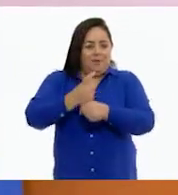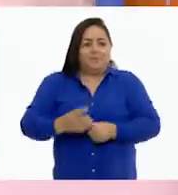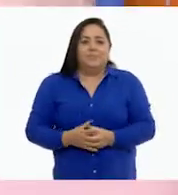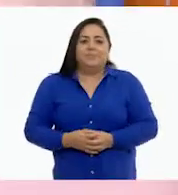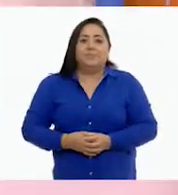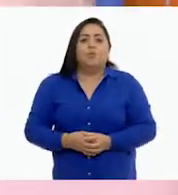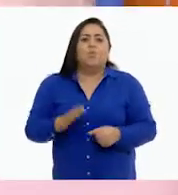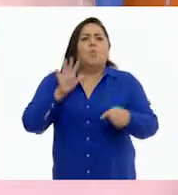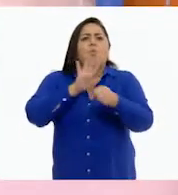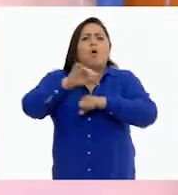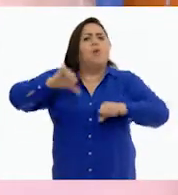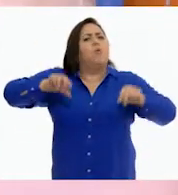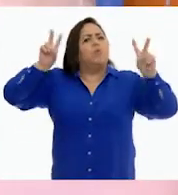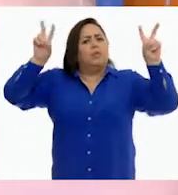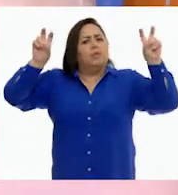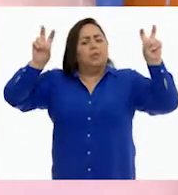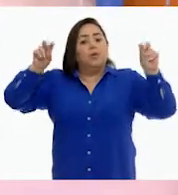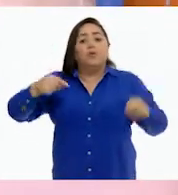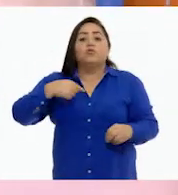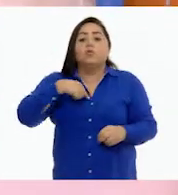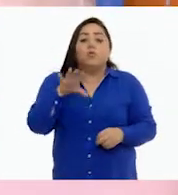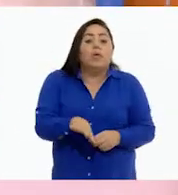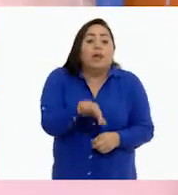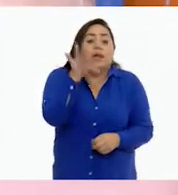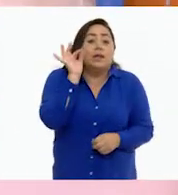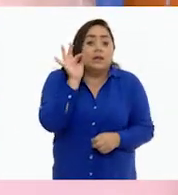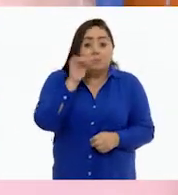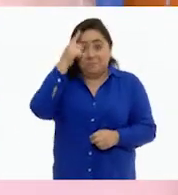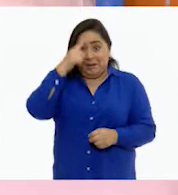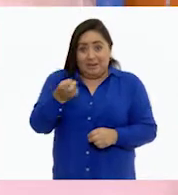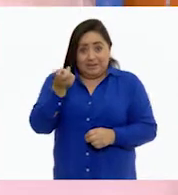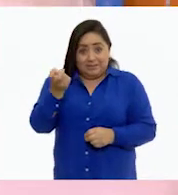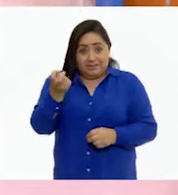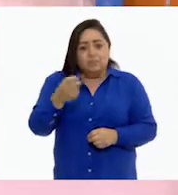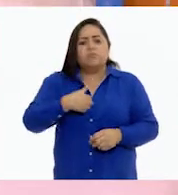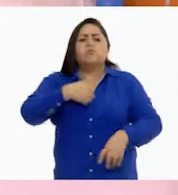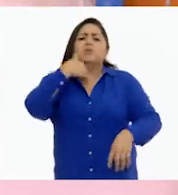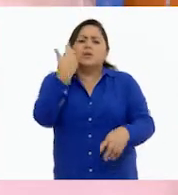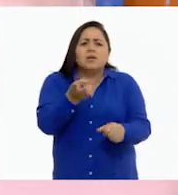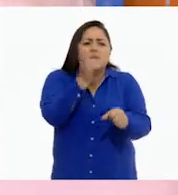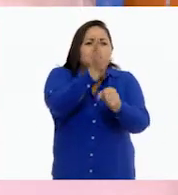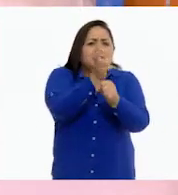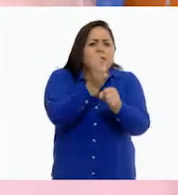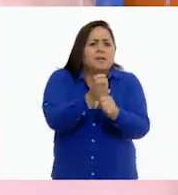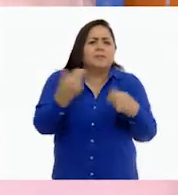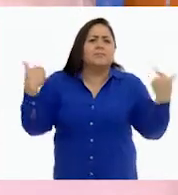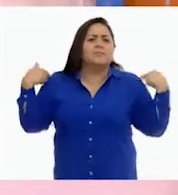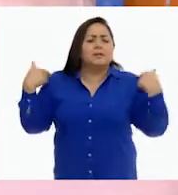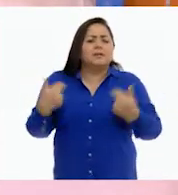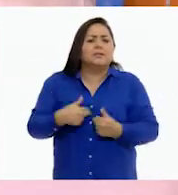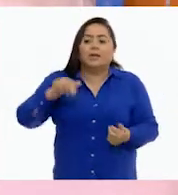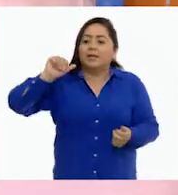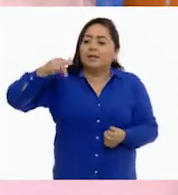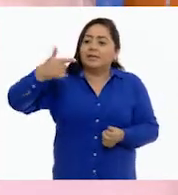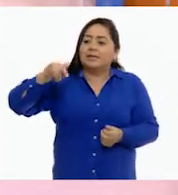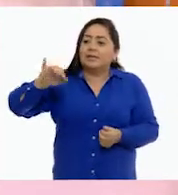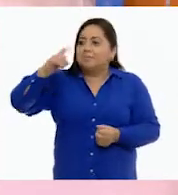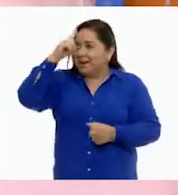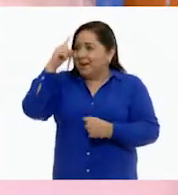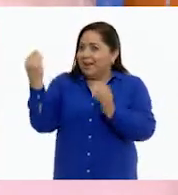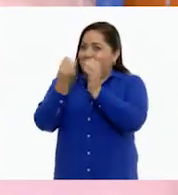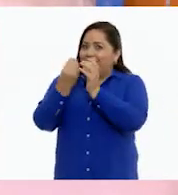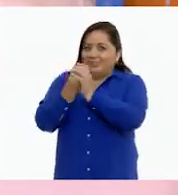El tema de hoy es, yo elijo, y para eso quisiera invitar a la maestra Angie a que nos dé la clase.